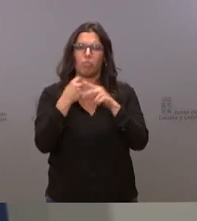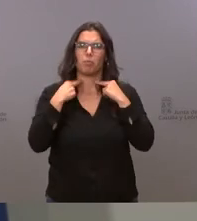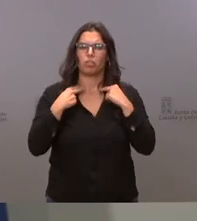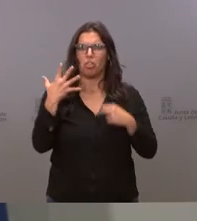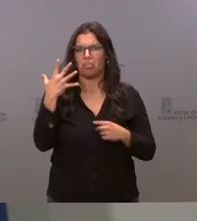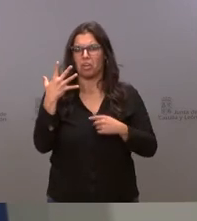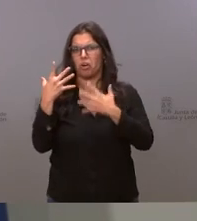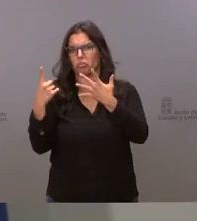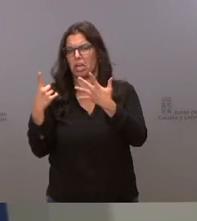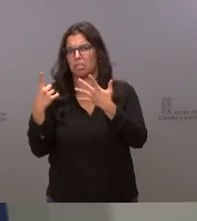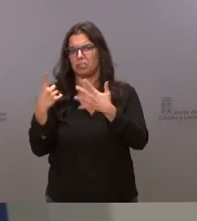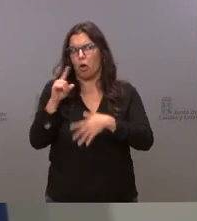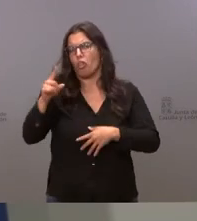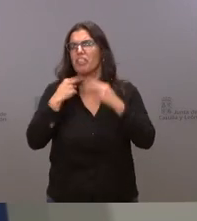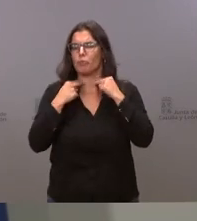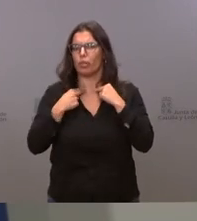o 11 diputados